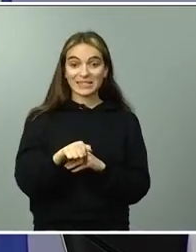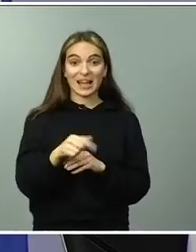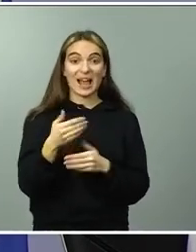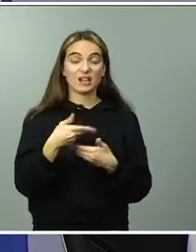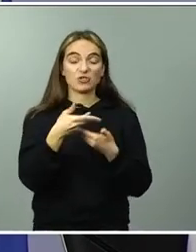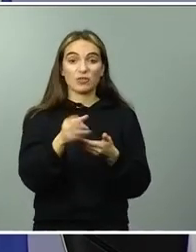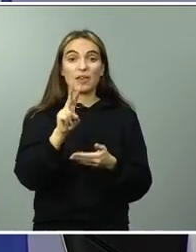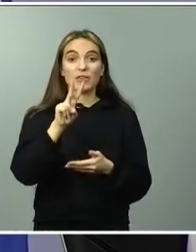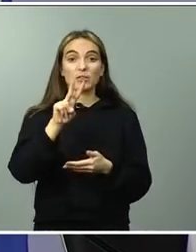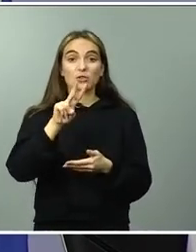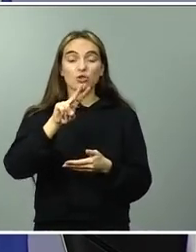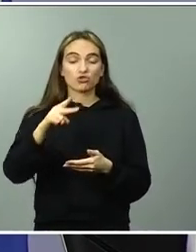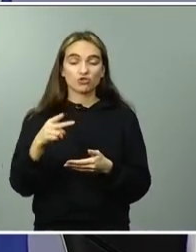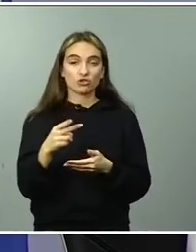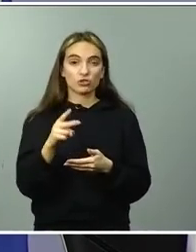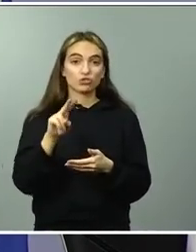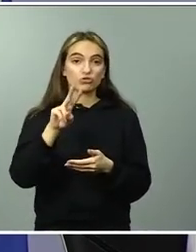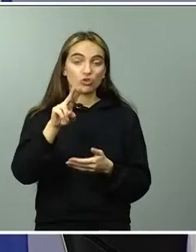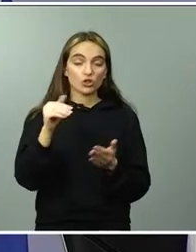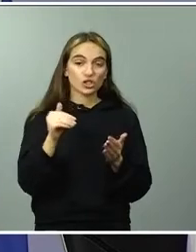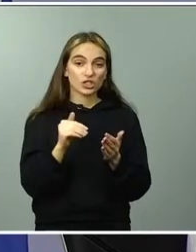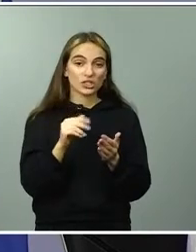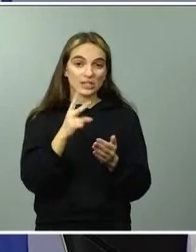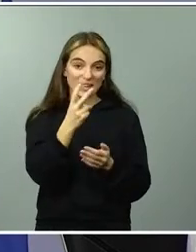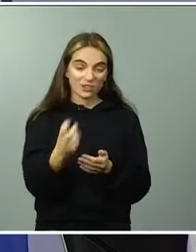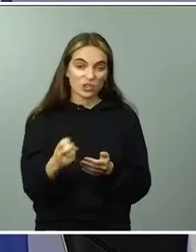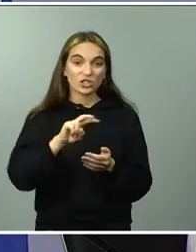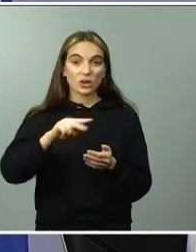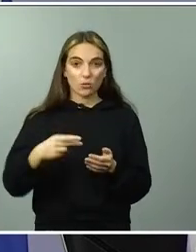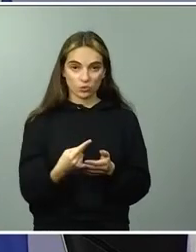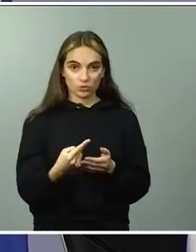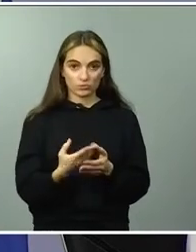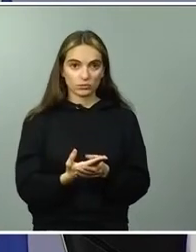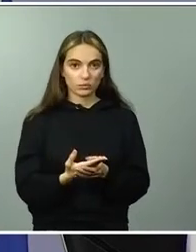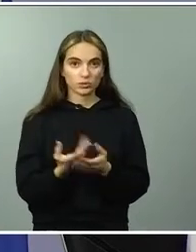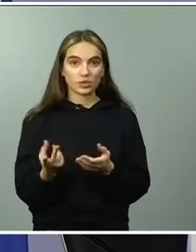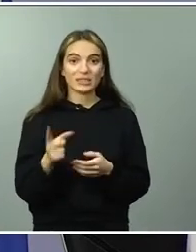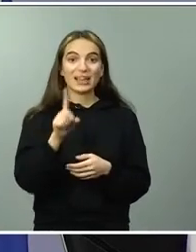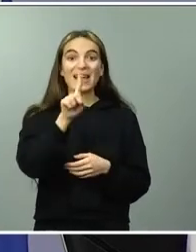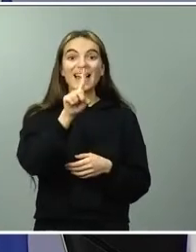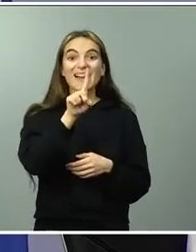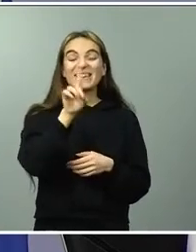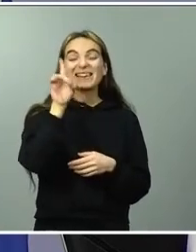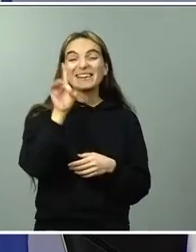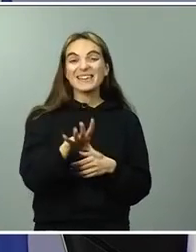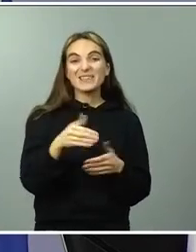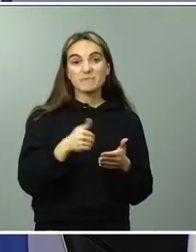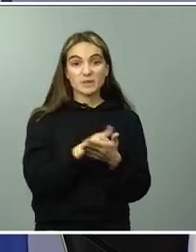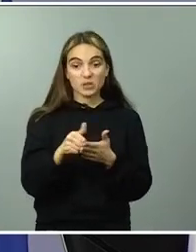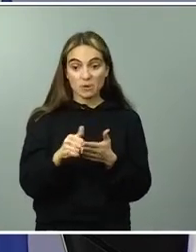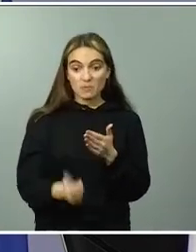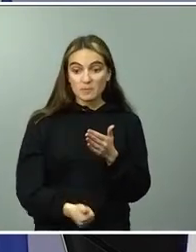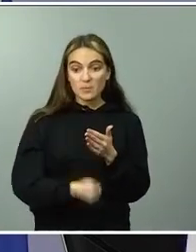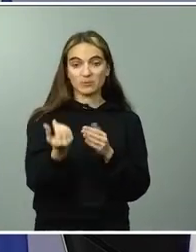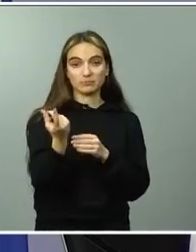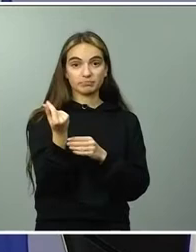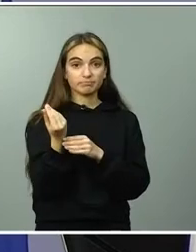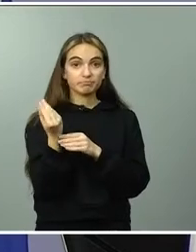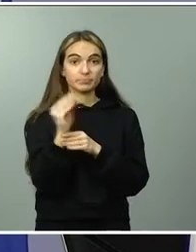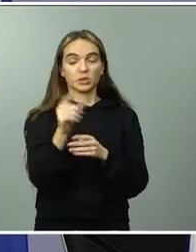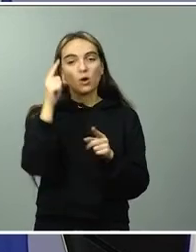de españoles y españolas beneficiarios de la acción de este gobierno, una acción que va en la dirección de proteger socialmente ante la